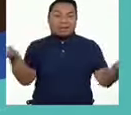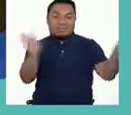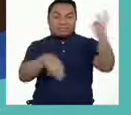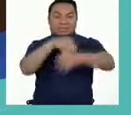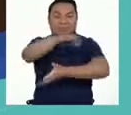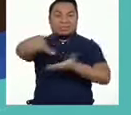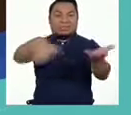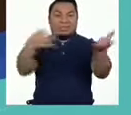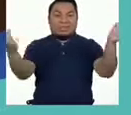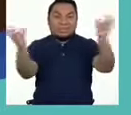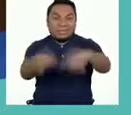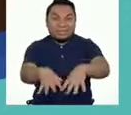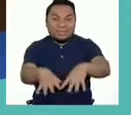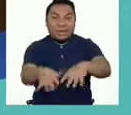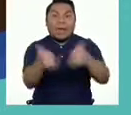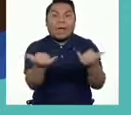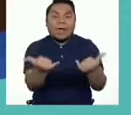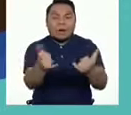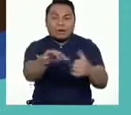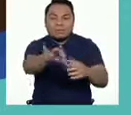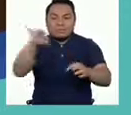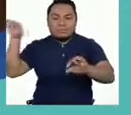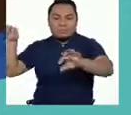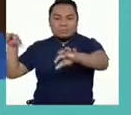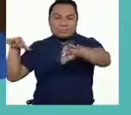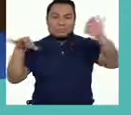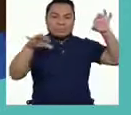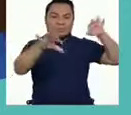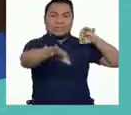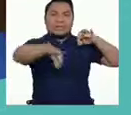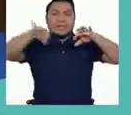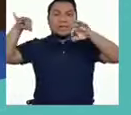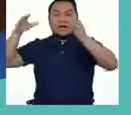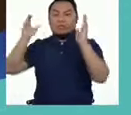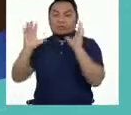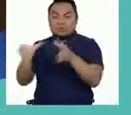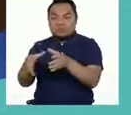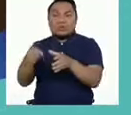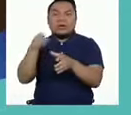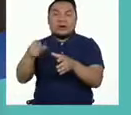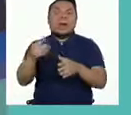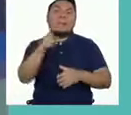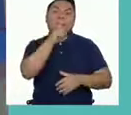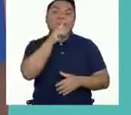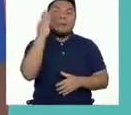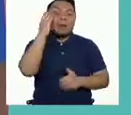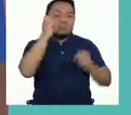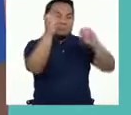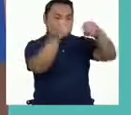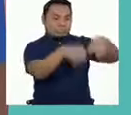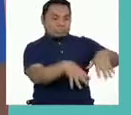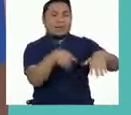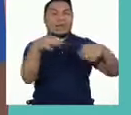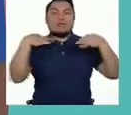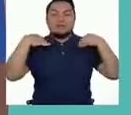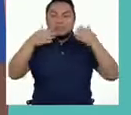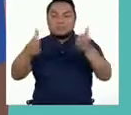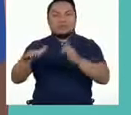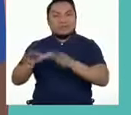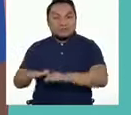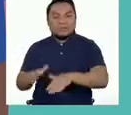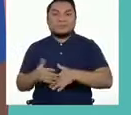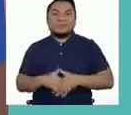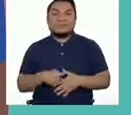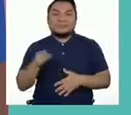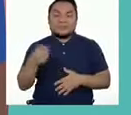mezclada en la batea. Luego la separó en dos grupos, la ropa de sus padres y su ropa. Ahora David ha separado en su